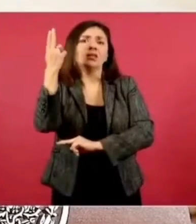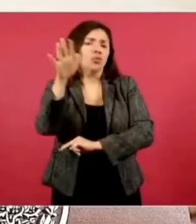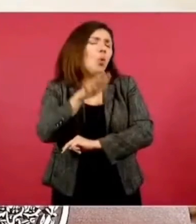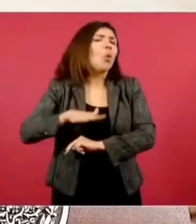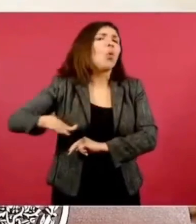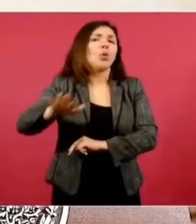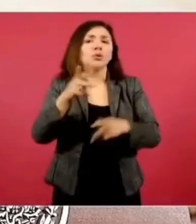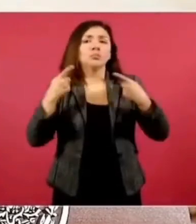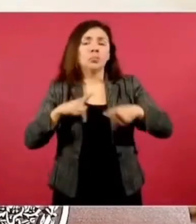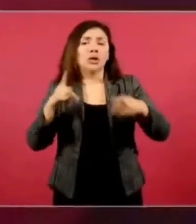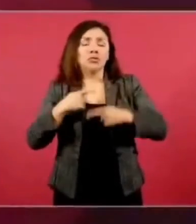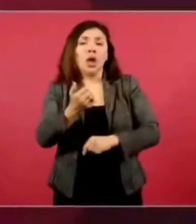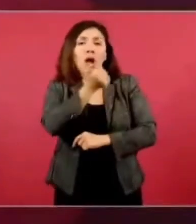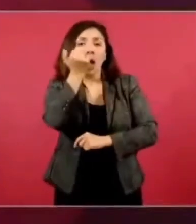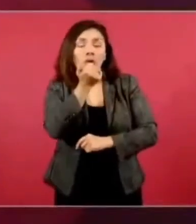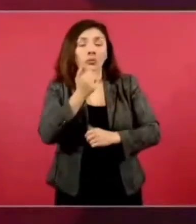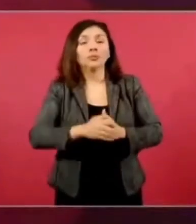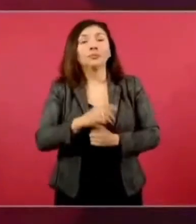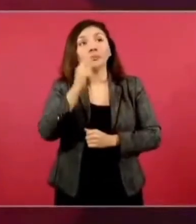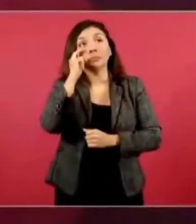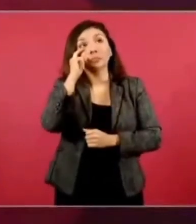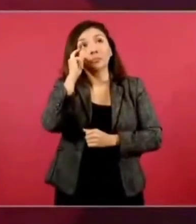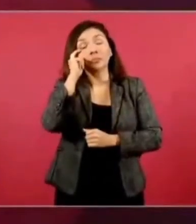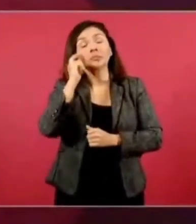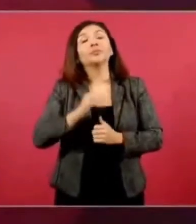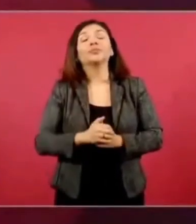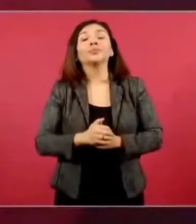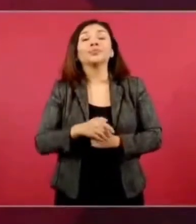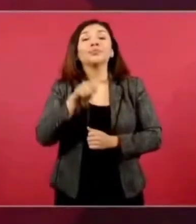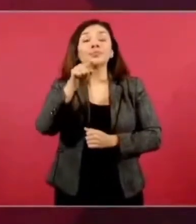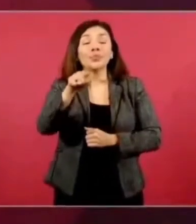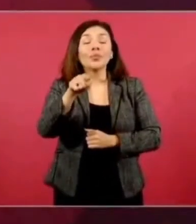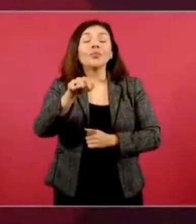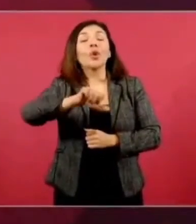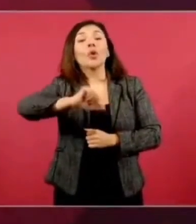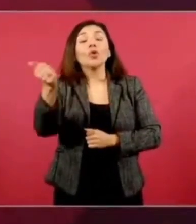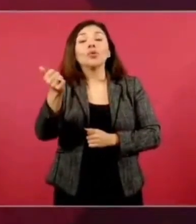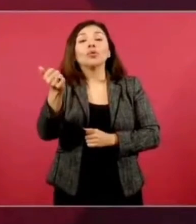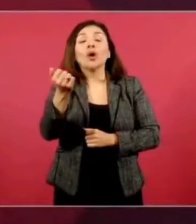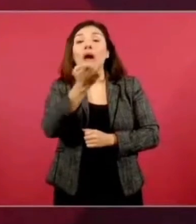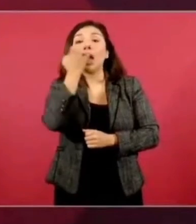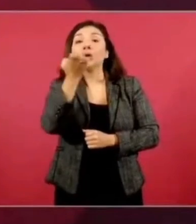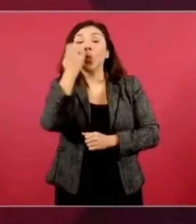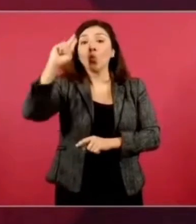Y en el caso del nivel universitario,